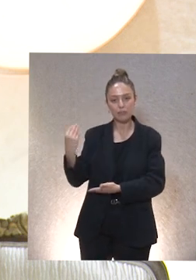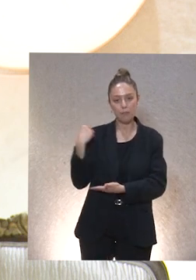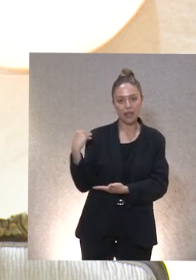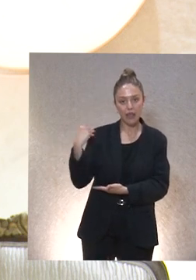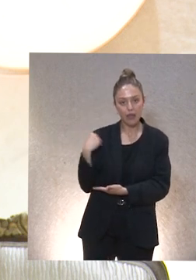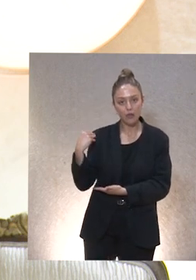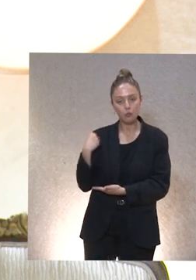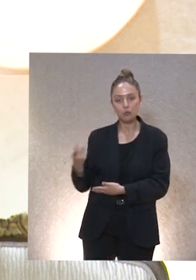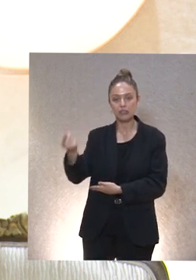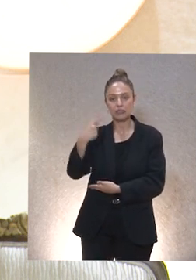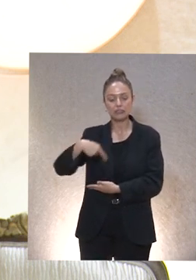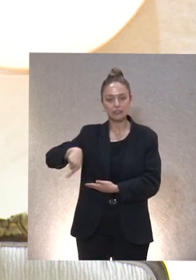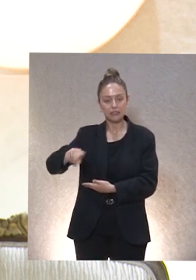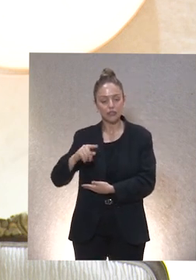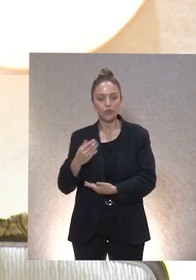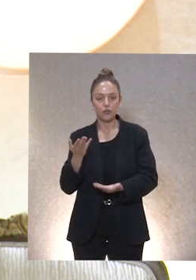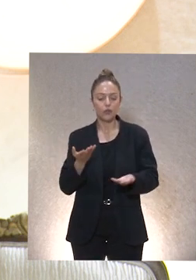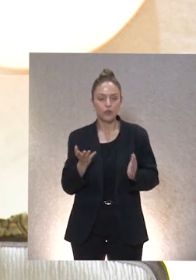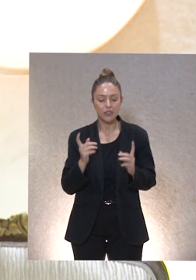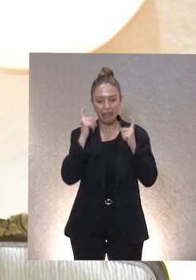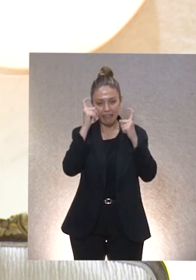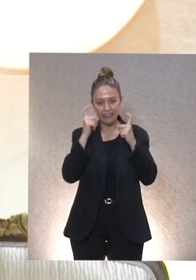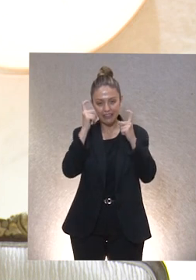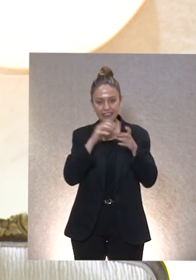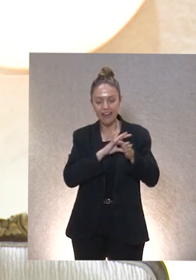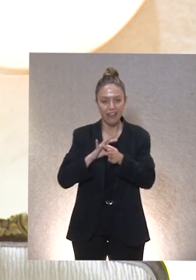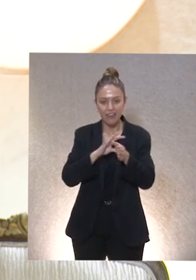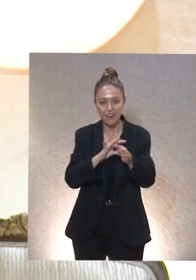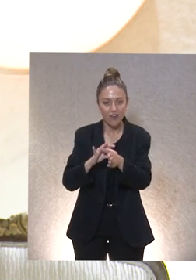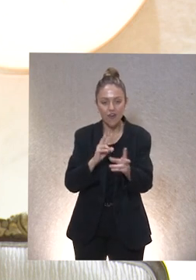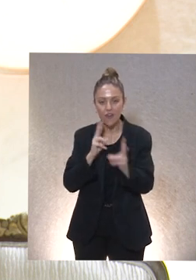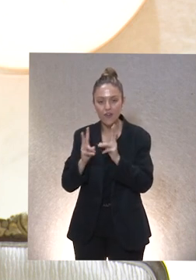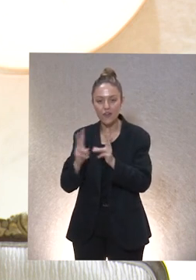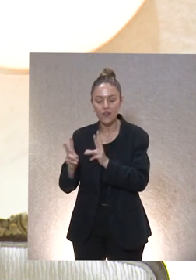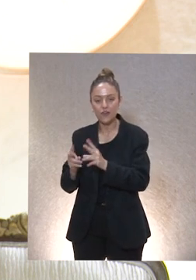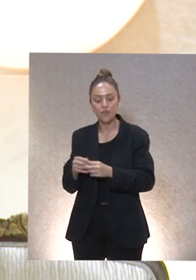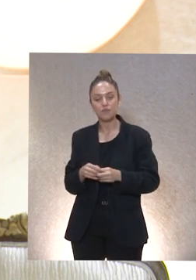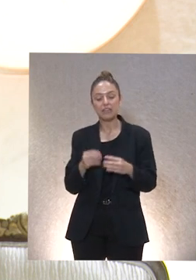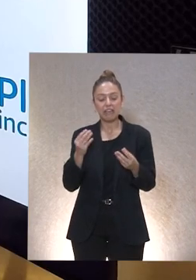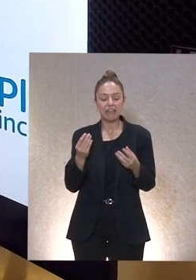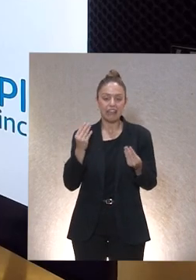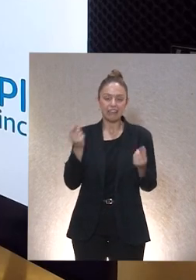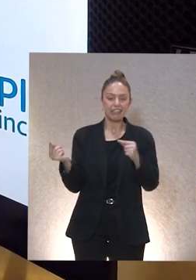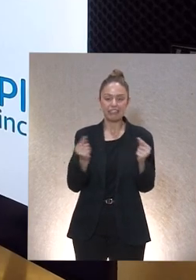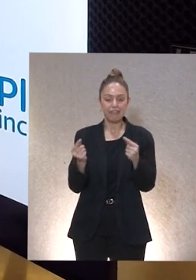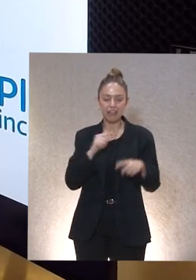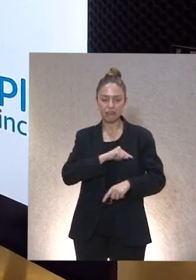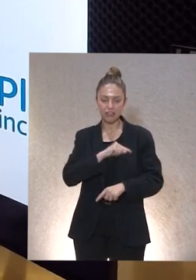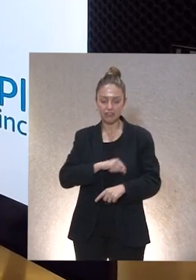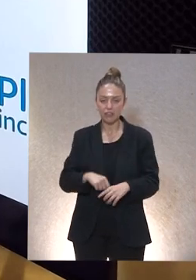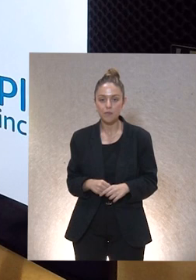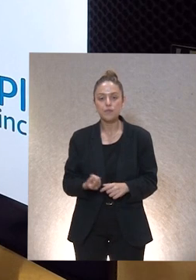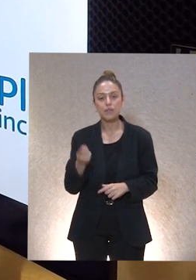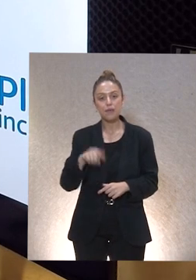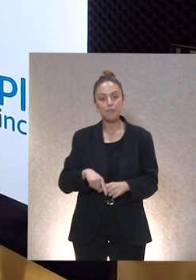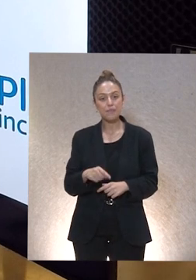demandas que nos habéis hecho. Siempre la ha sabido orientar bien esa reflexión y ese debate ético. Y también ha sido durante